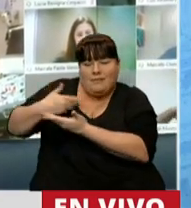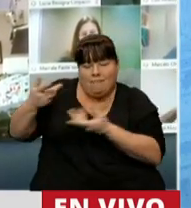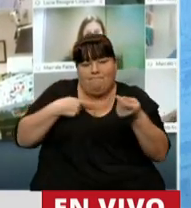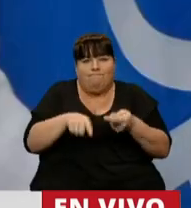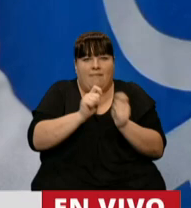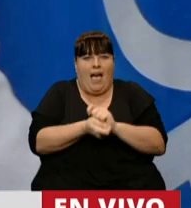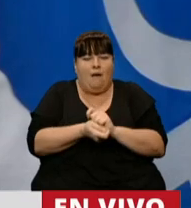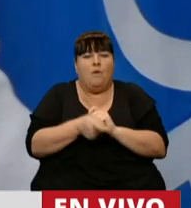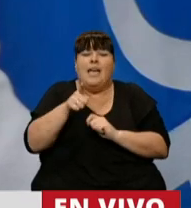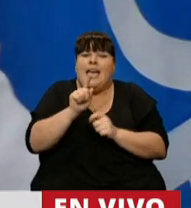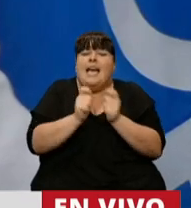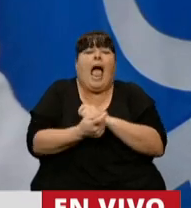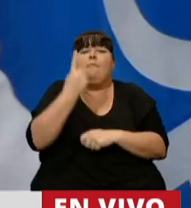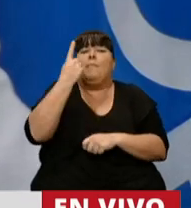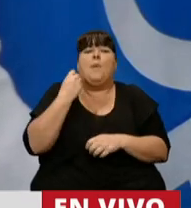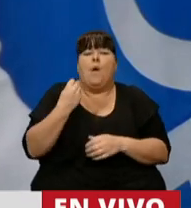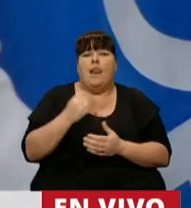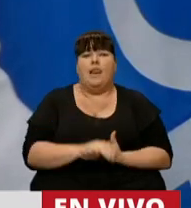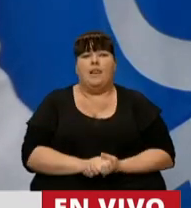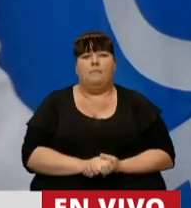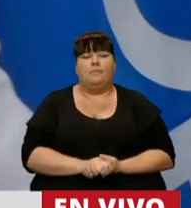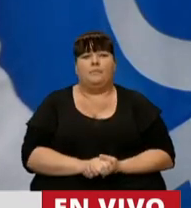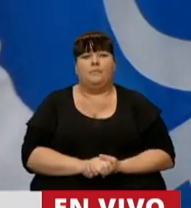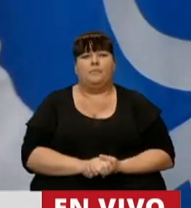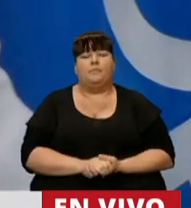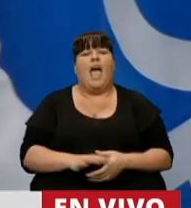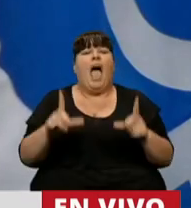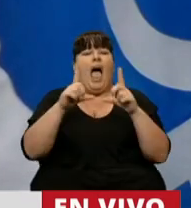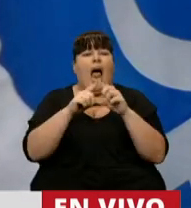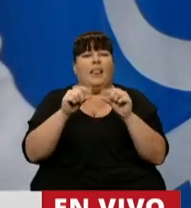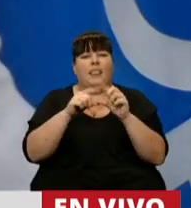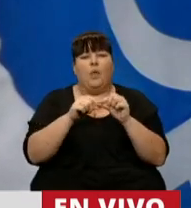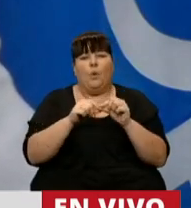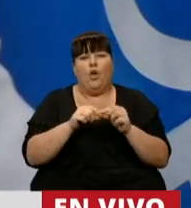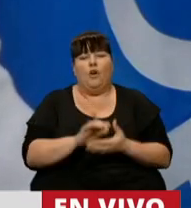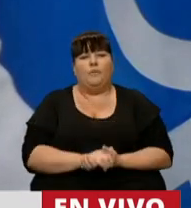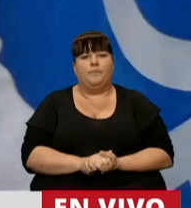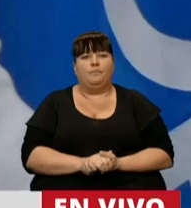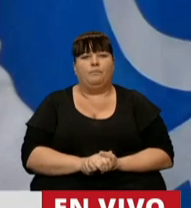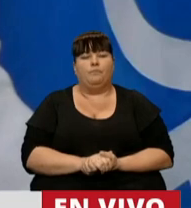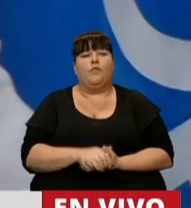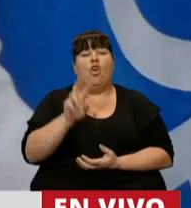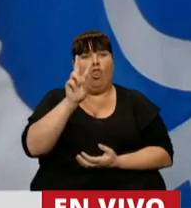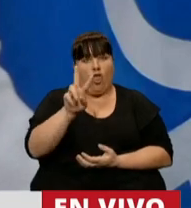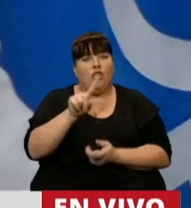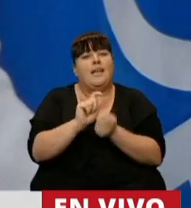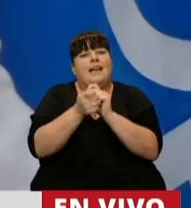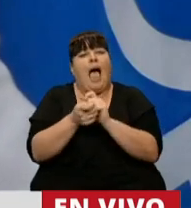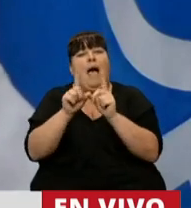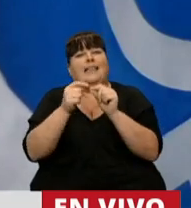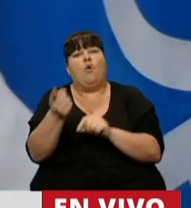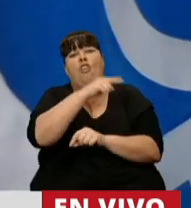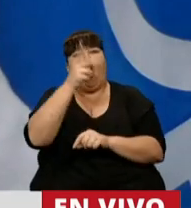de esos cambios, en el artículo 2 que modifica el